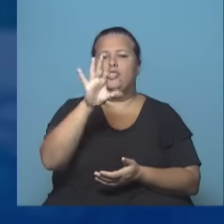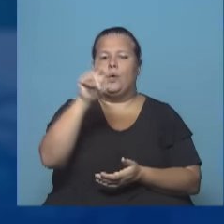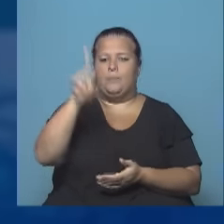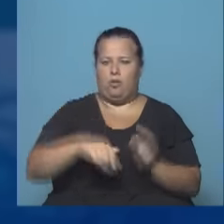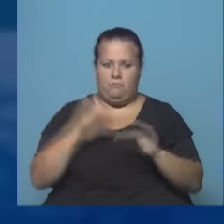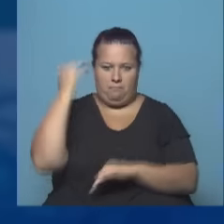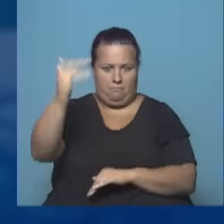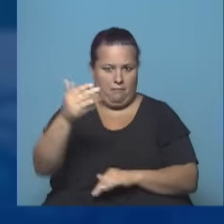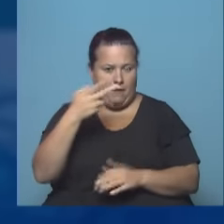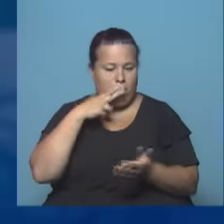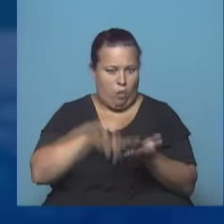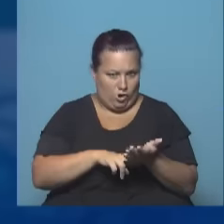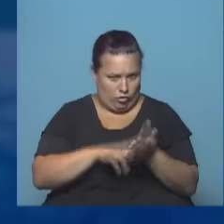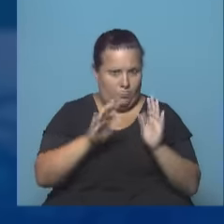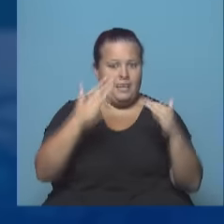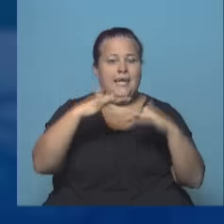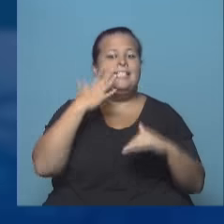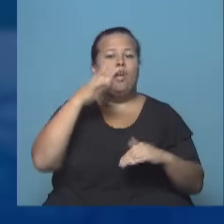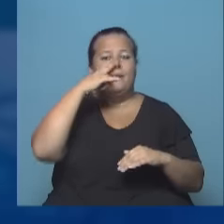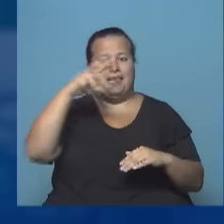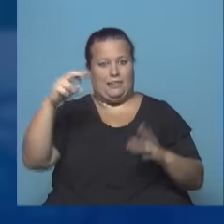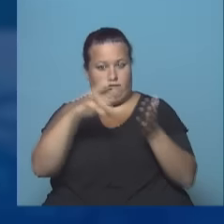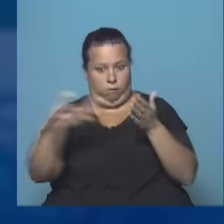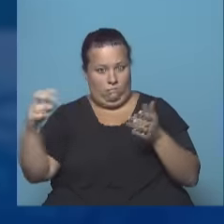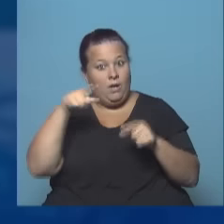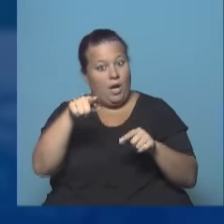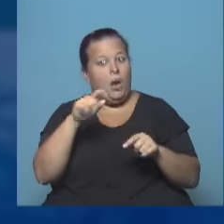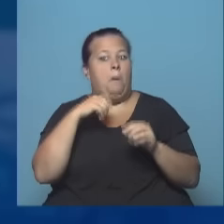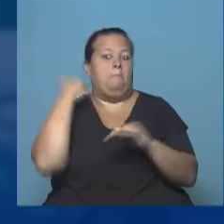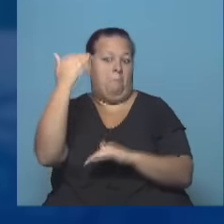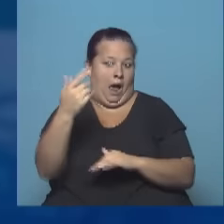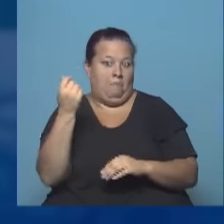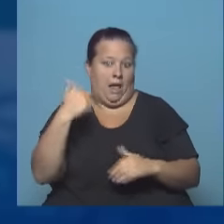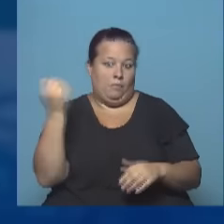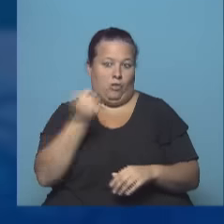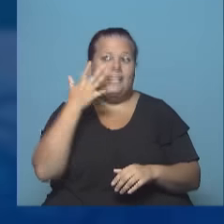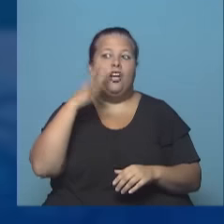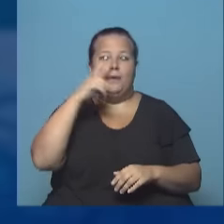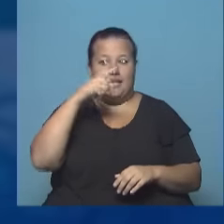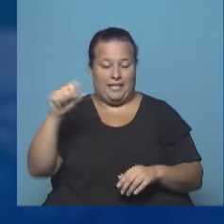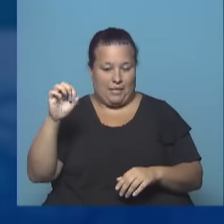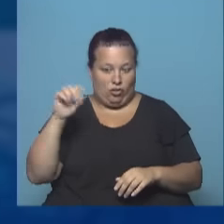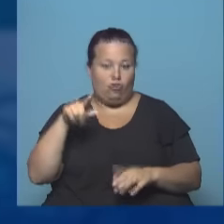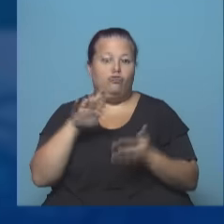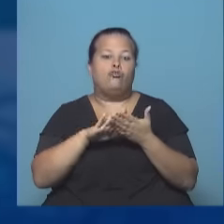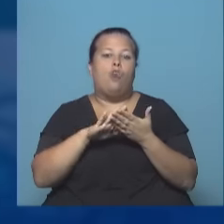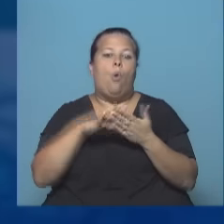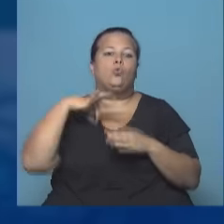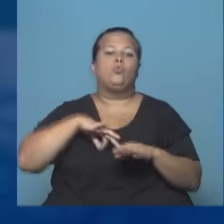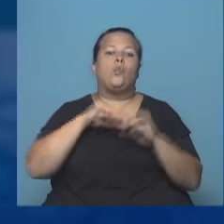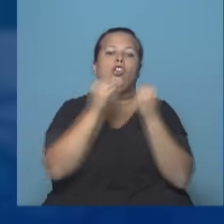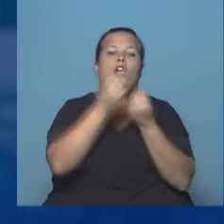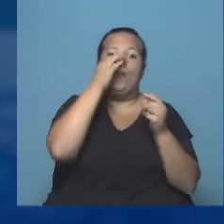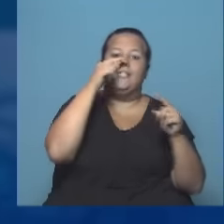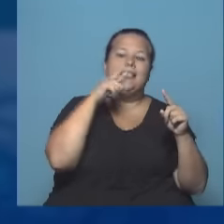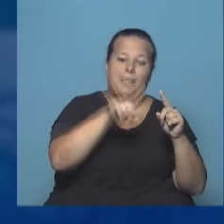% más de impuesto. 5.700. Es decir, acá hay un beneficio muy importante de 5.700 pesos sobre un sueldo bruto de